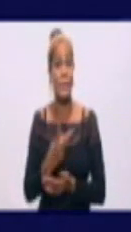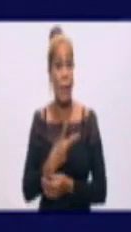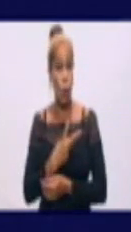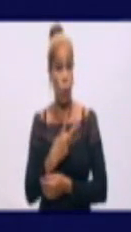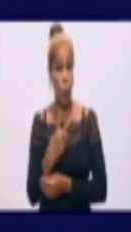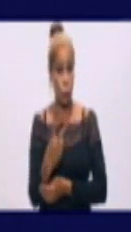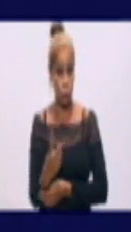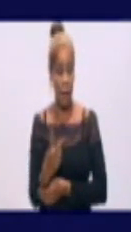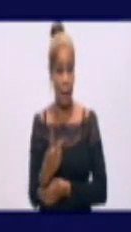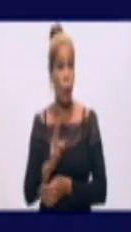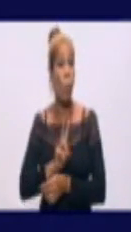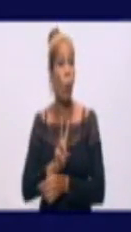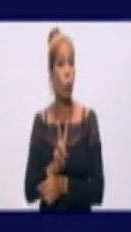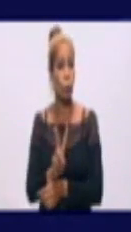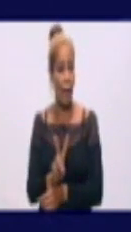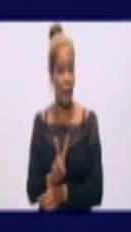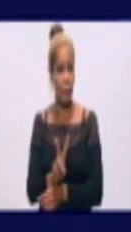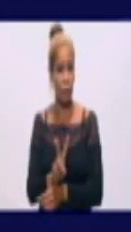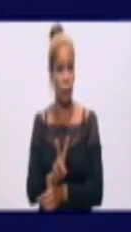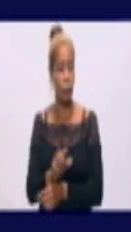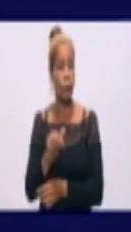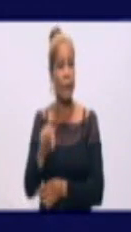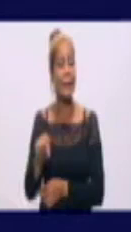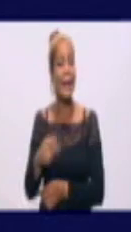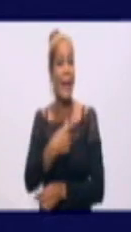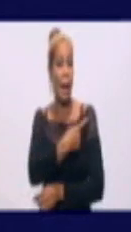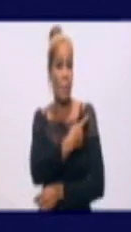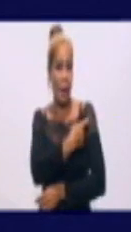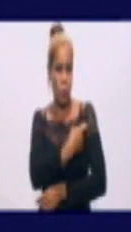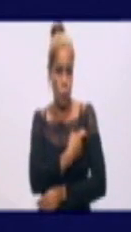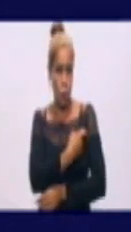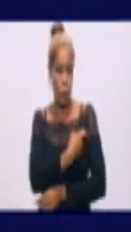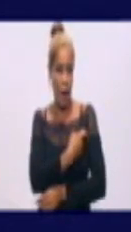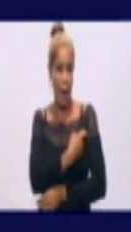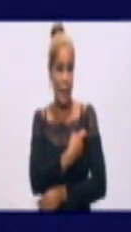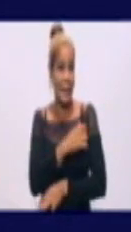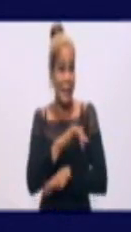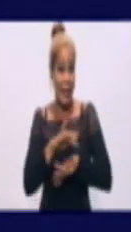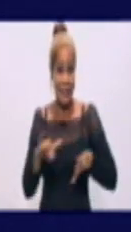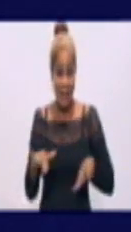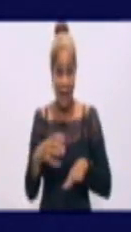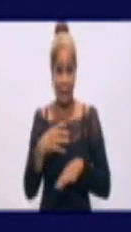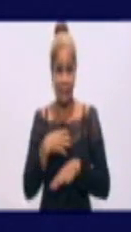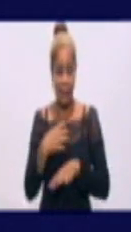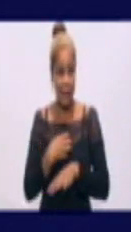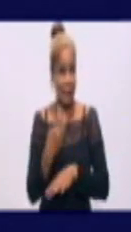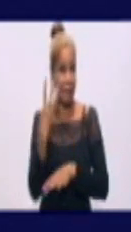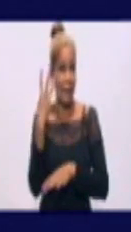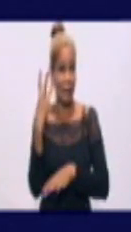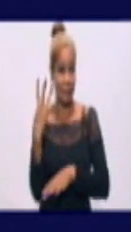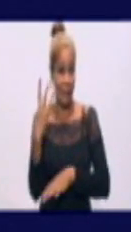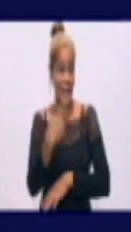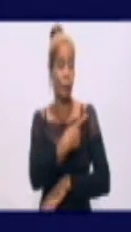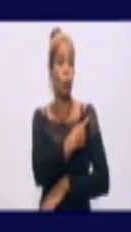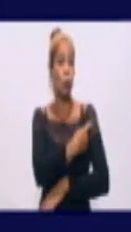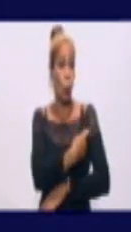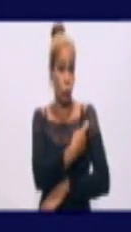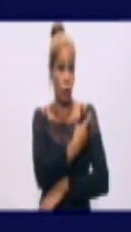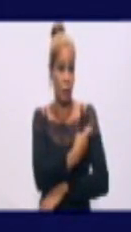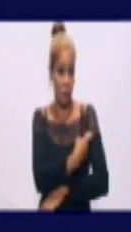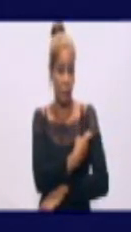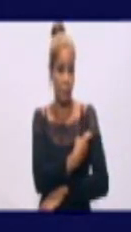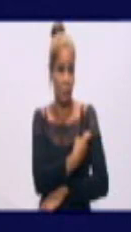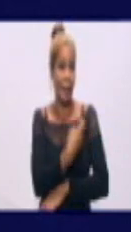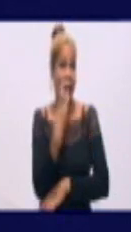ensayo Agdala, que hayan recibido las tres dosis, ya sea de placebo o las tres dosis del candidato